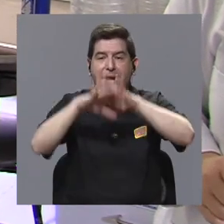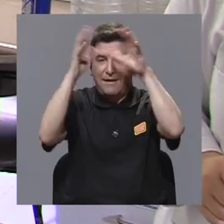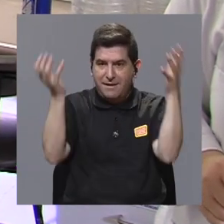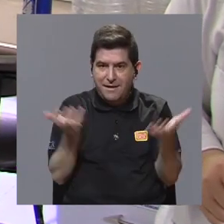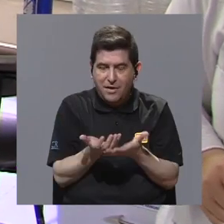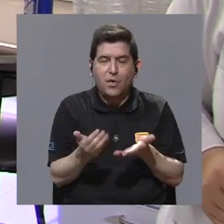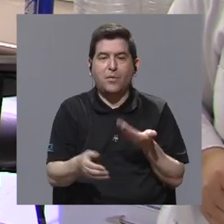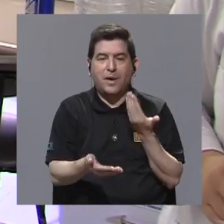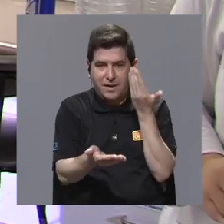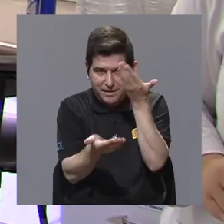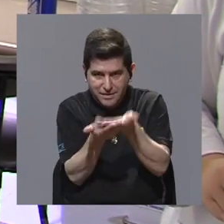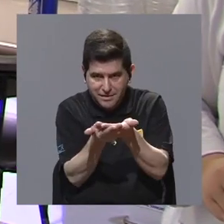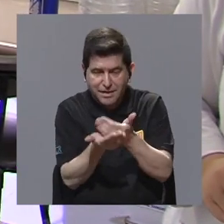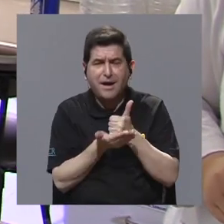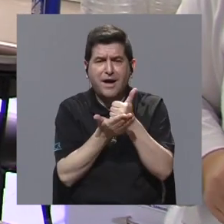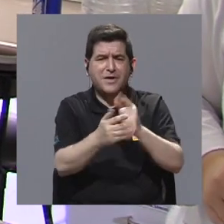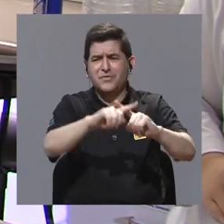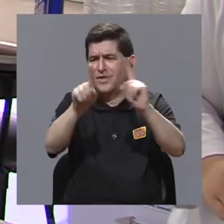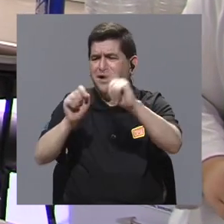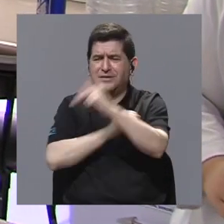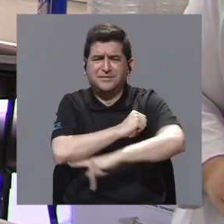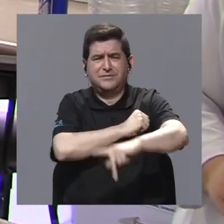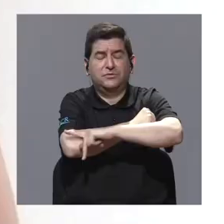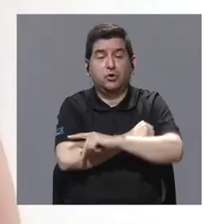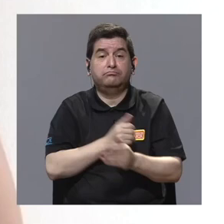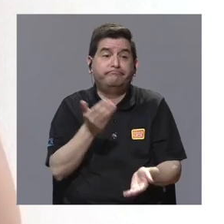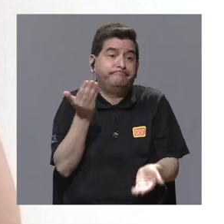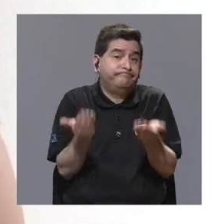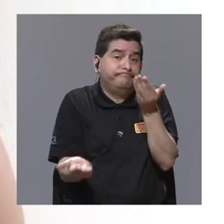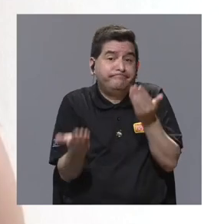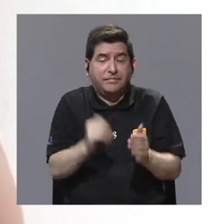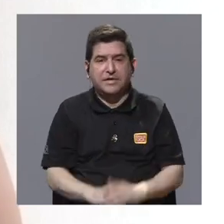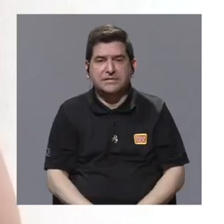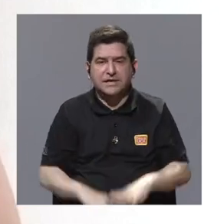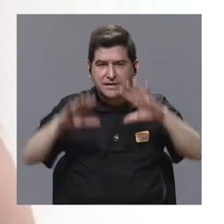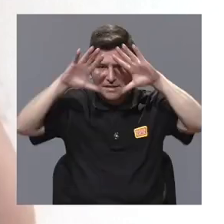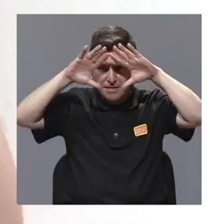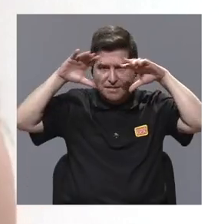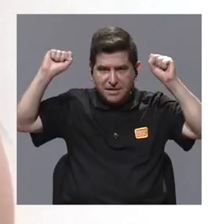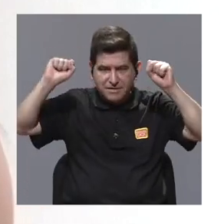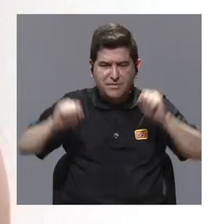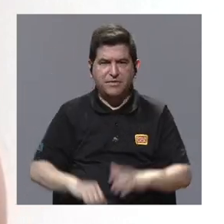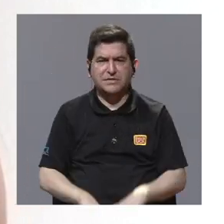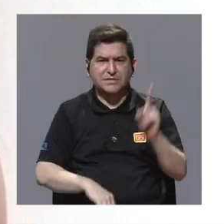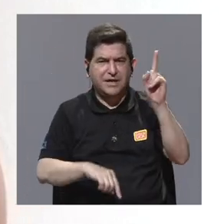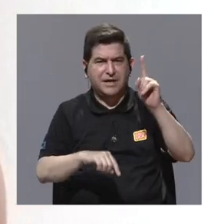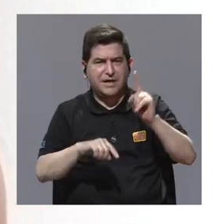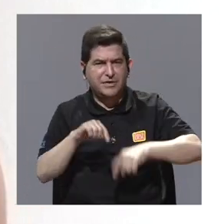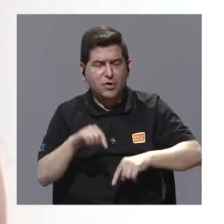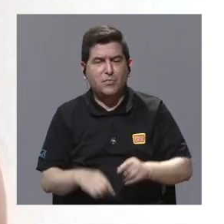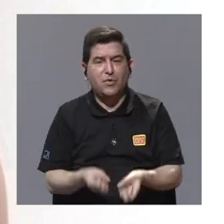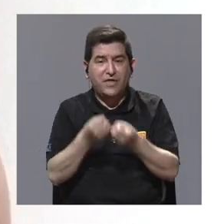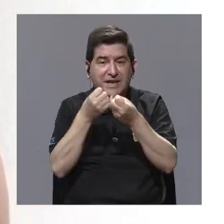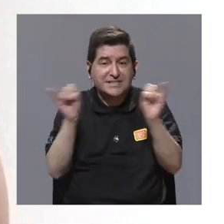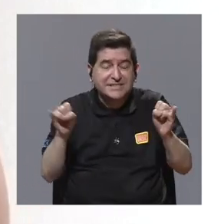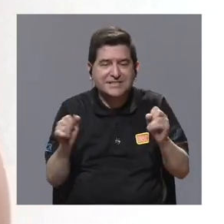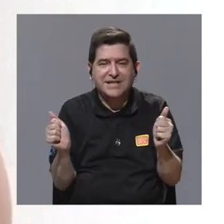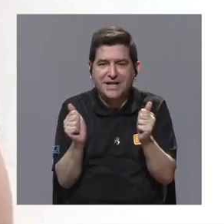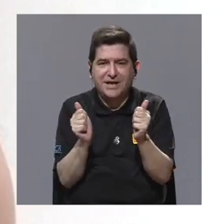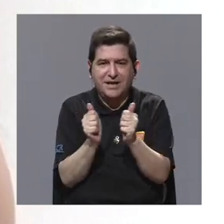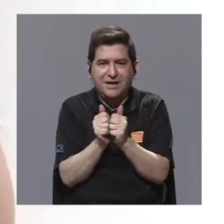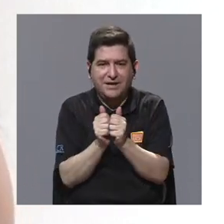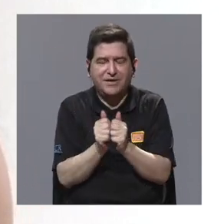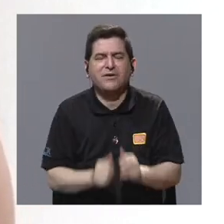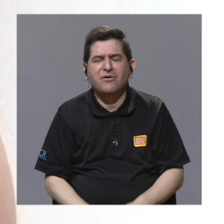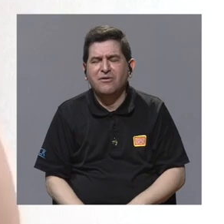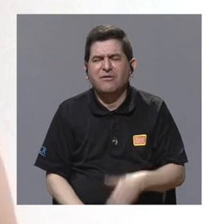un plan global que ayudara a muchísimos países. Entonces, probablemente la diplomacia no lo hubiera podido haber hecho sin el